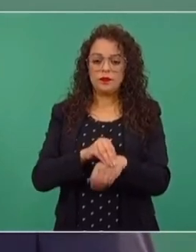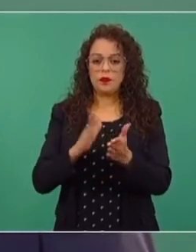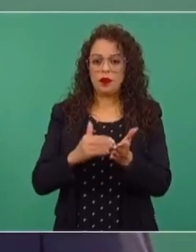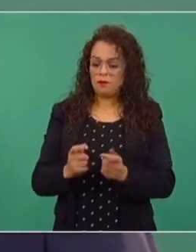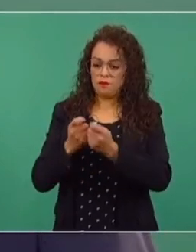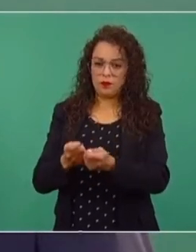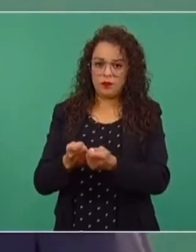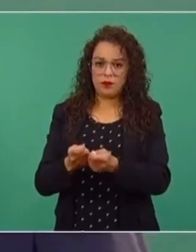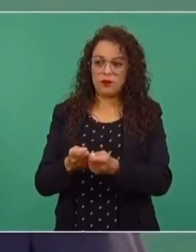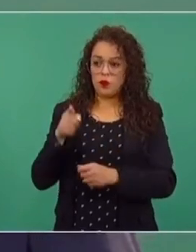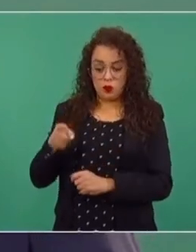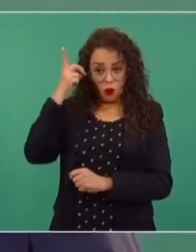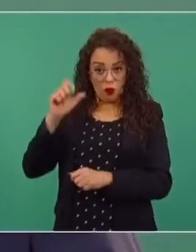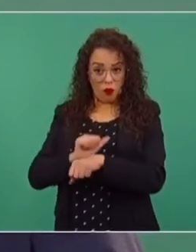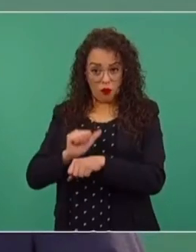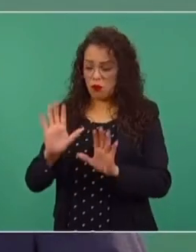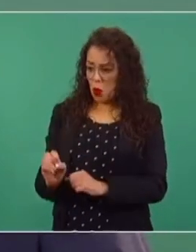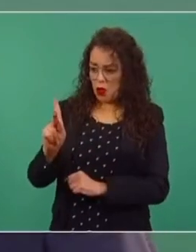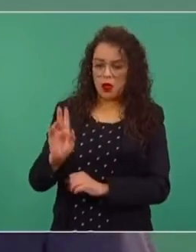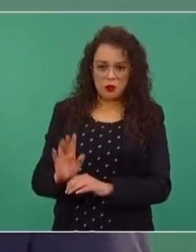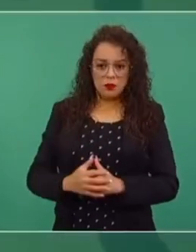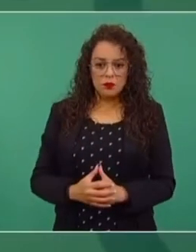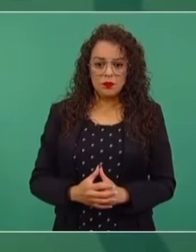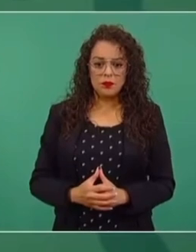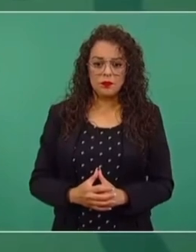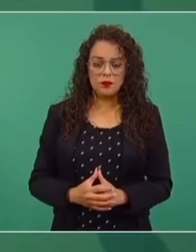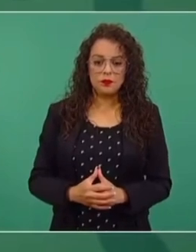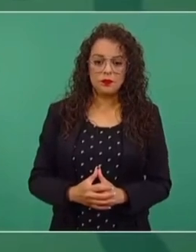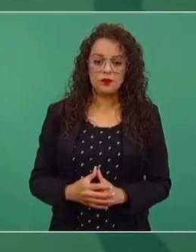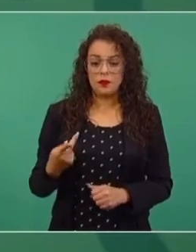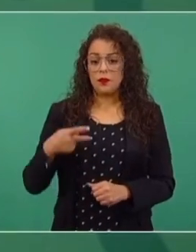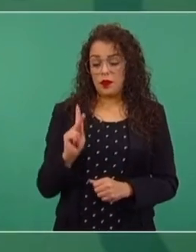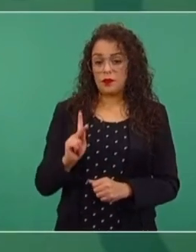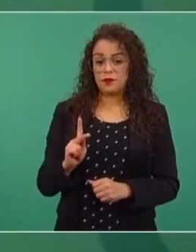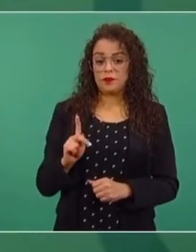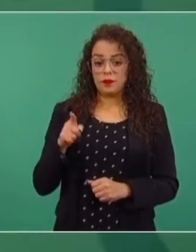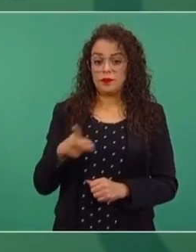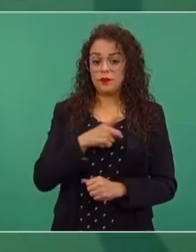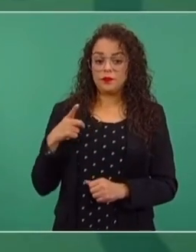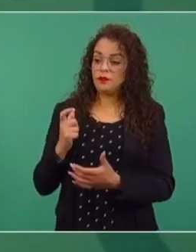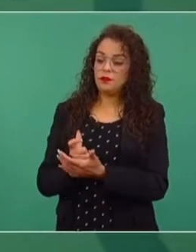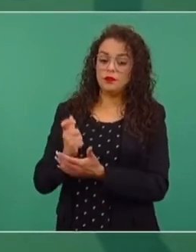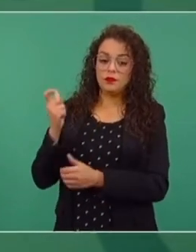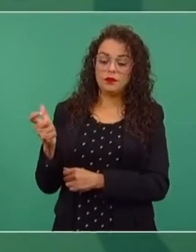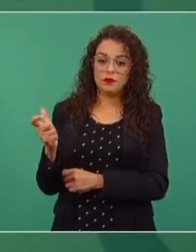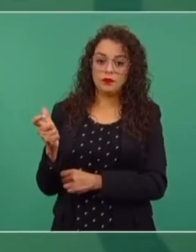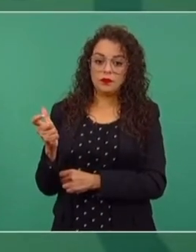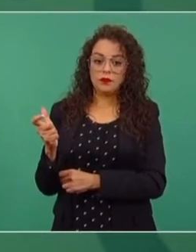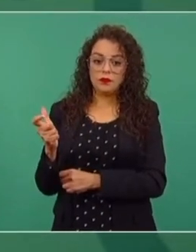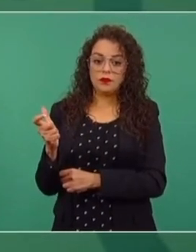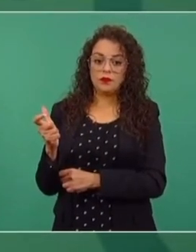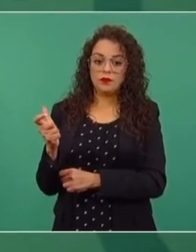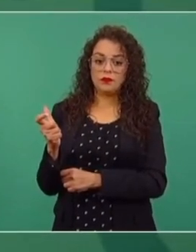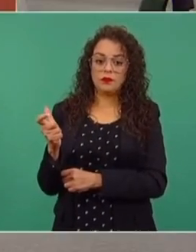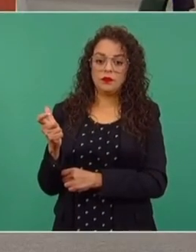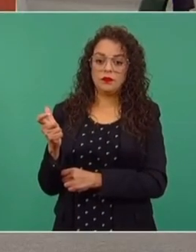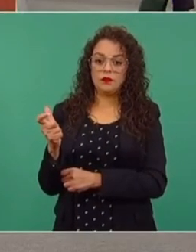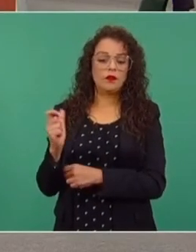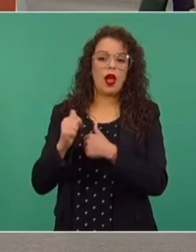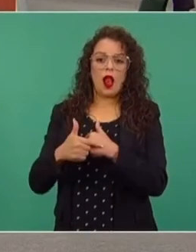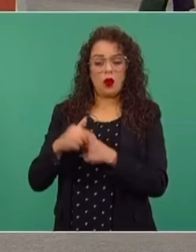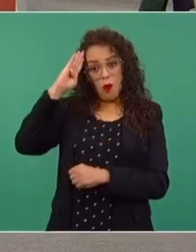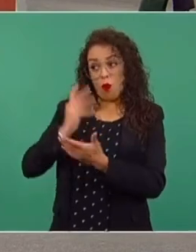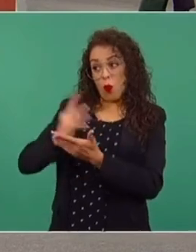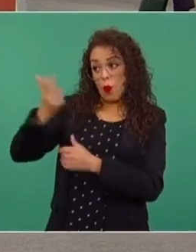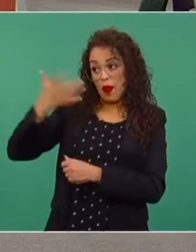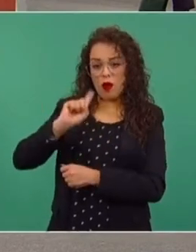la posesión del vehículo, van a pagar una cantidad no excesiva,